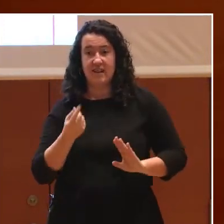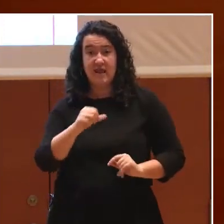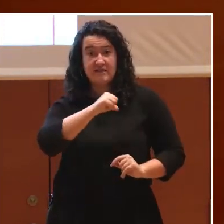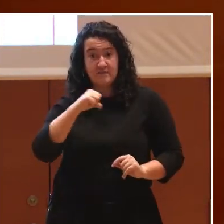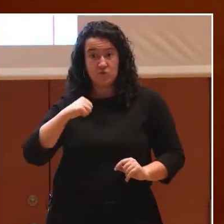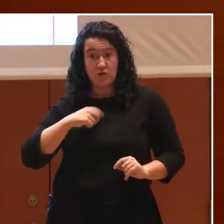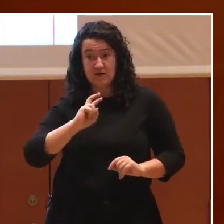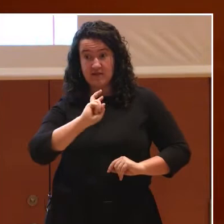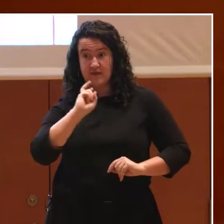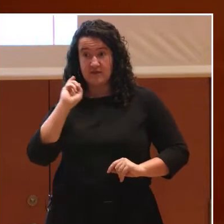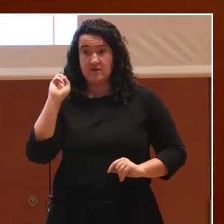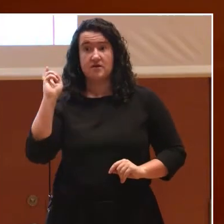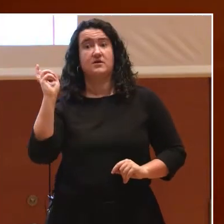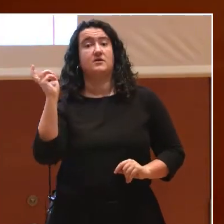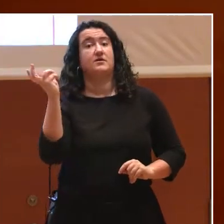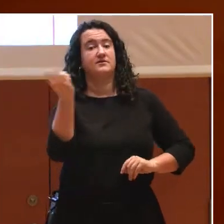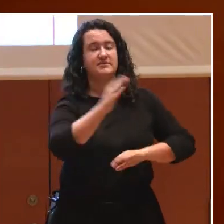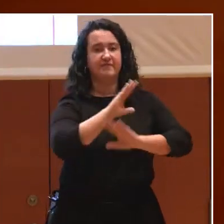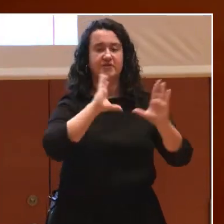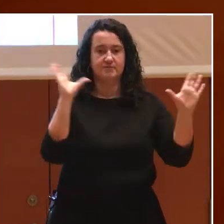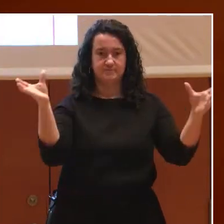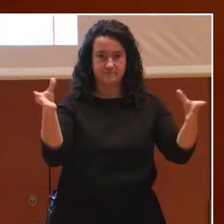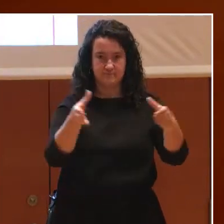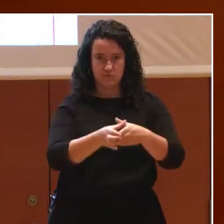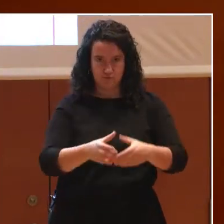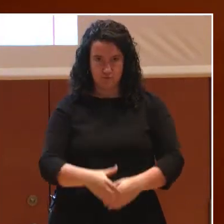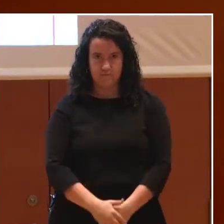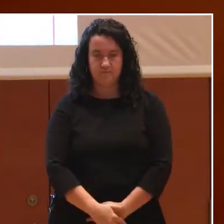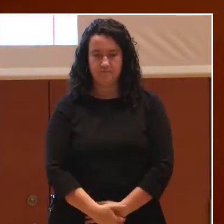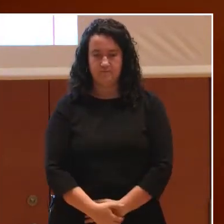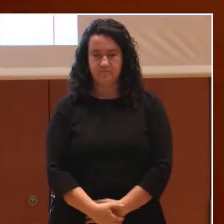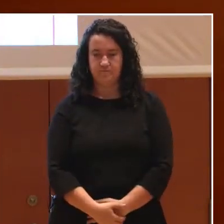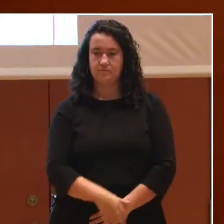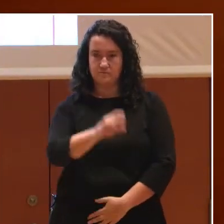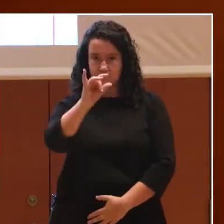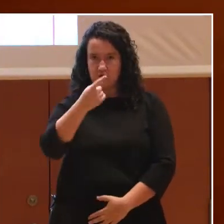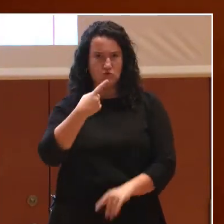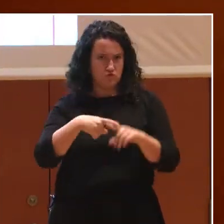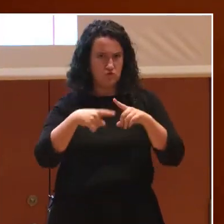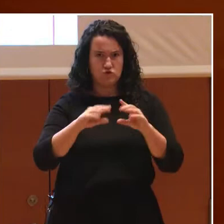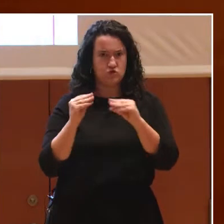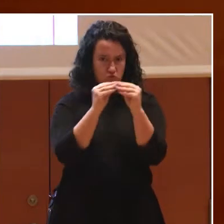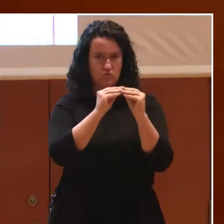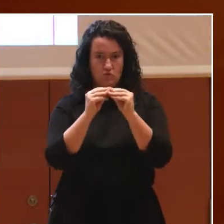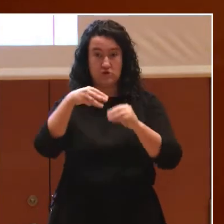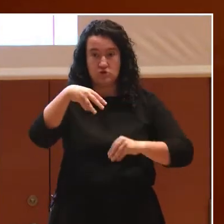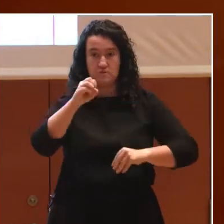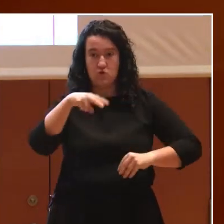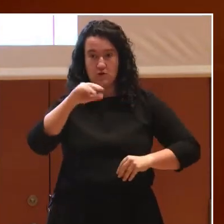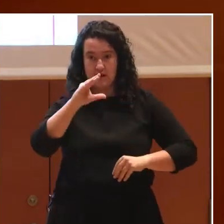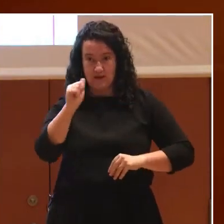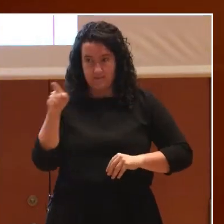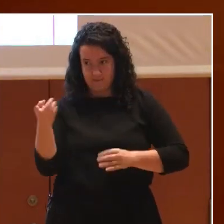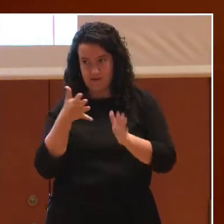que forman un gran número de personas. Por supuesto que con rasgos comunes, como nos decía Mónica, por supuesto también